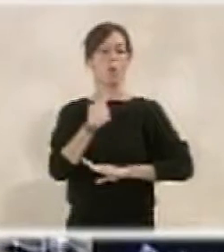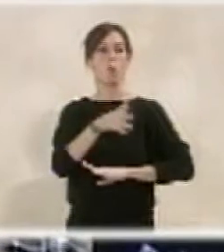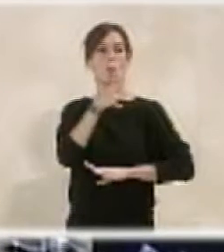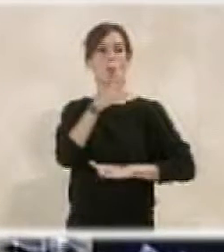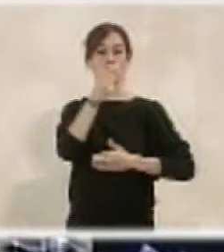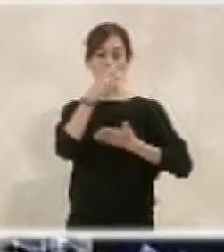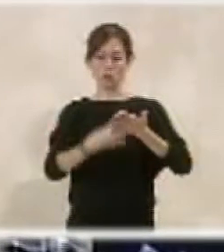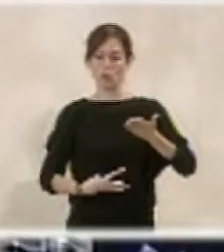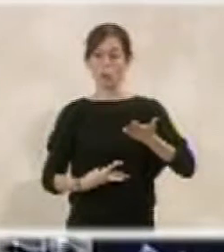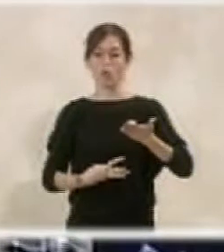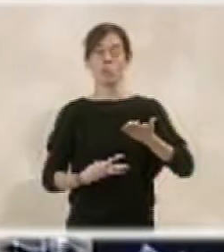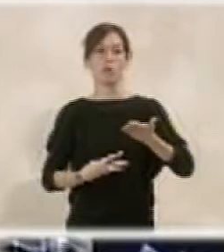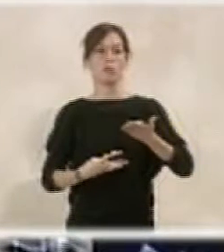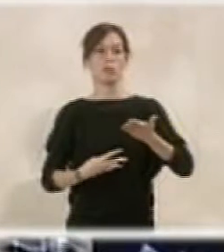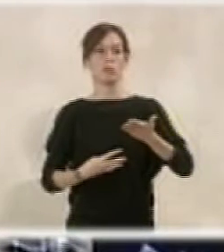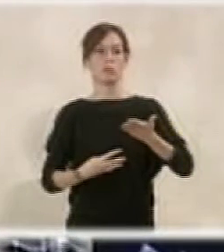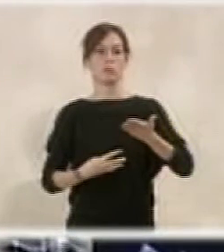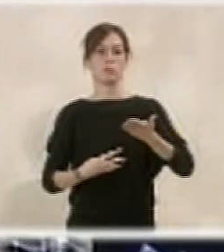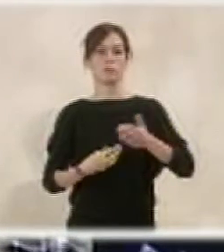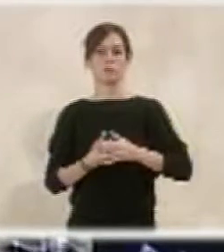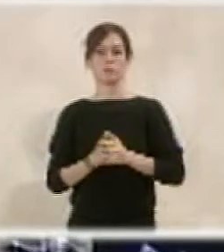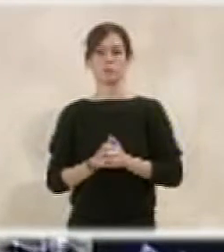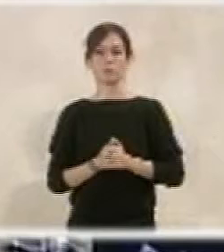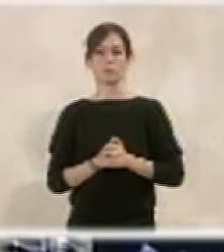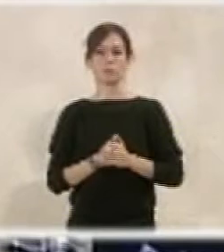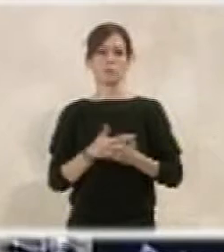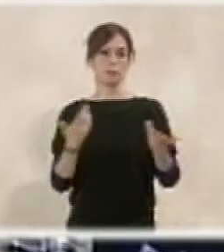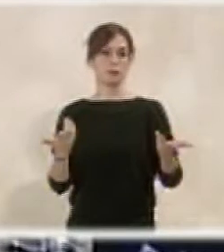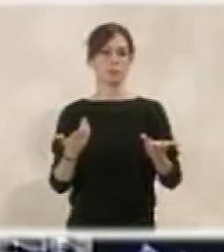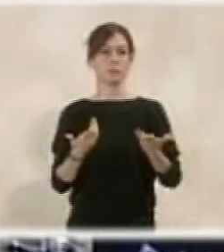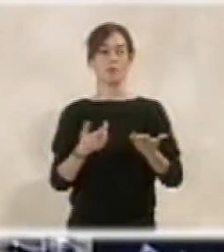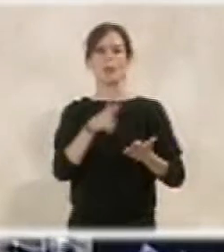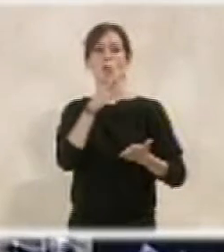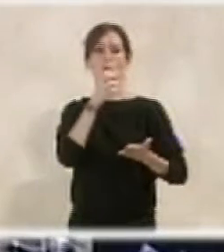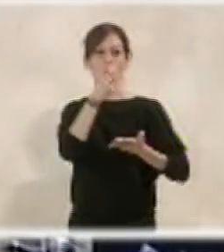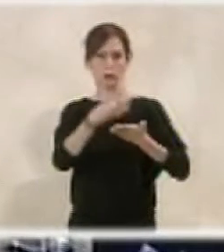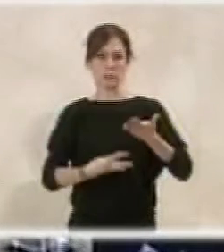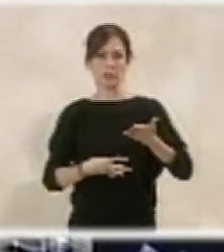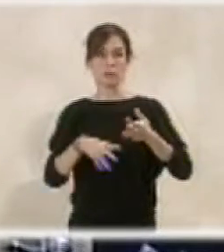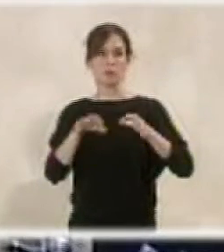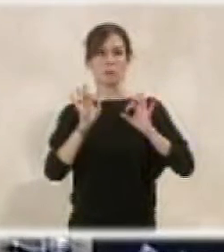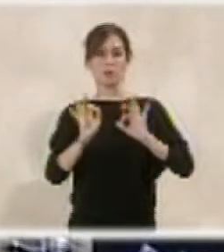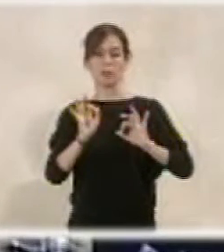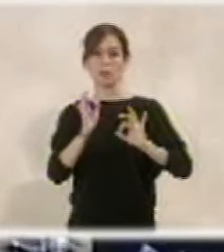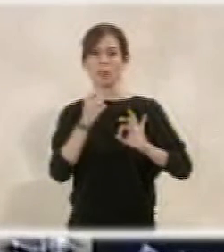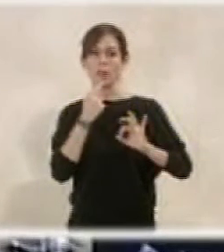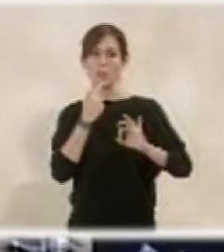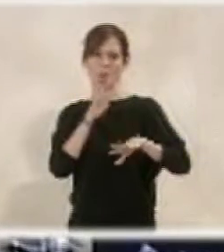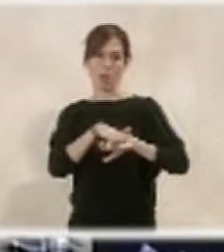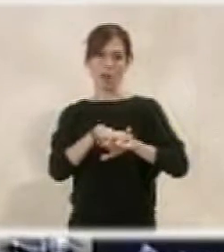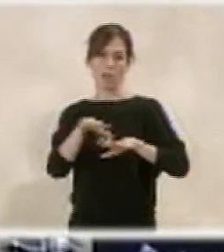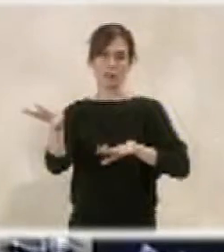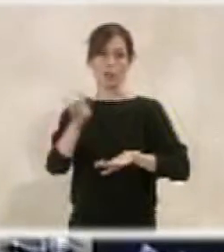indujeron a la